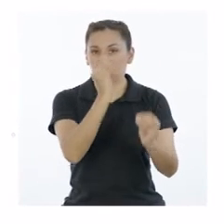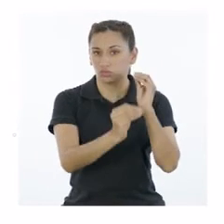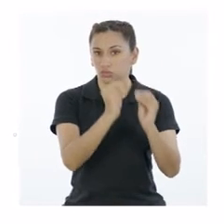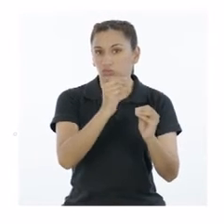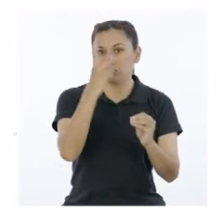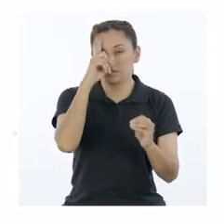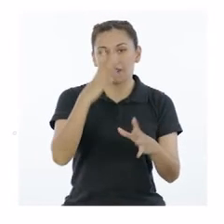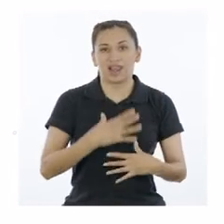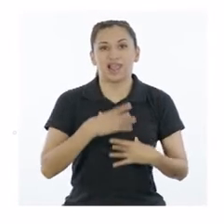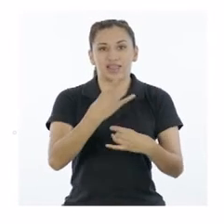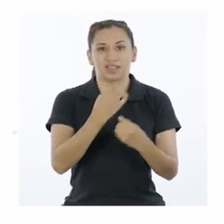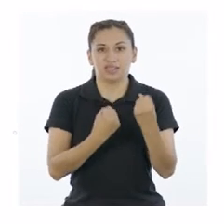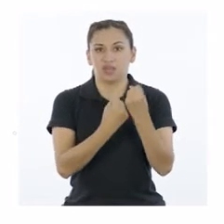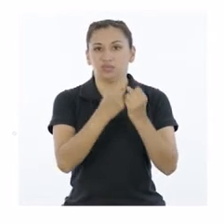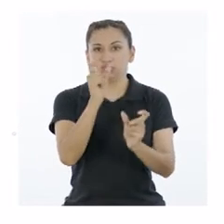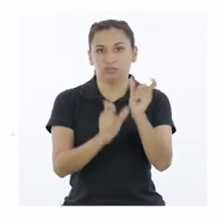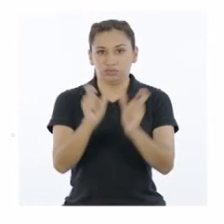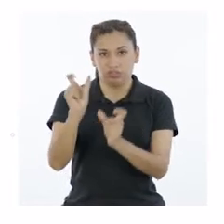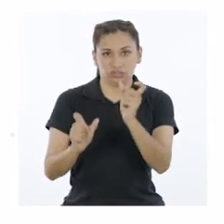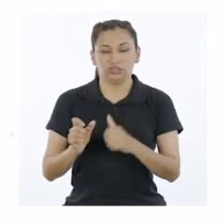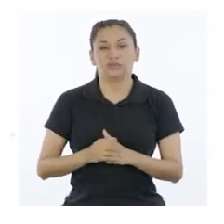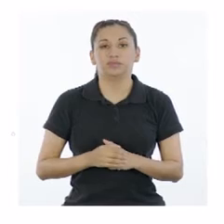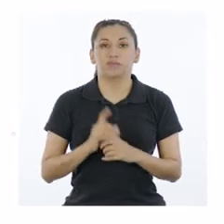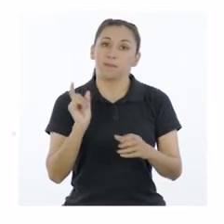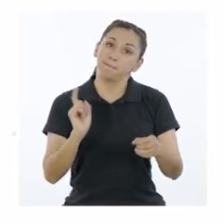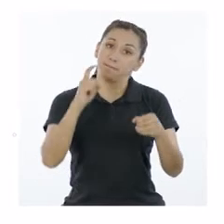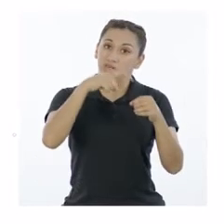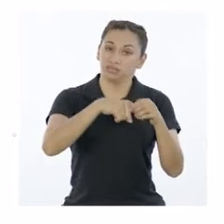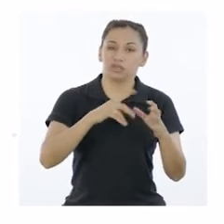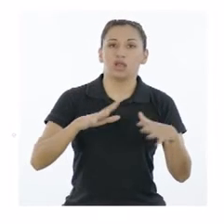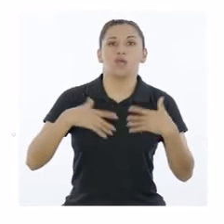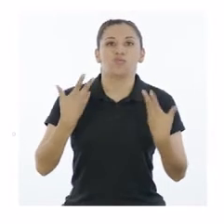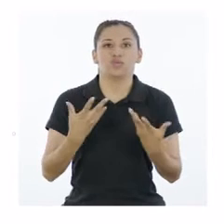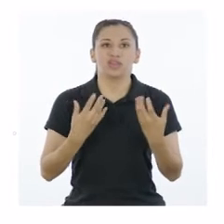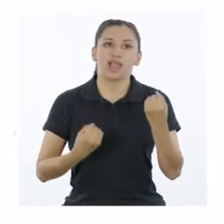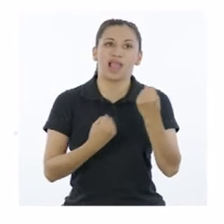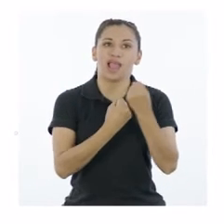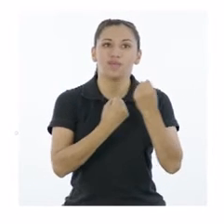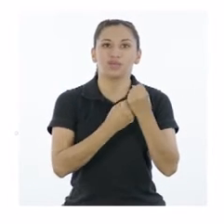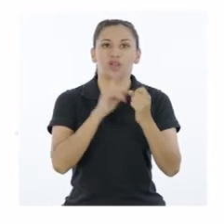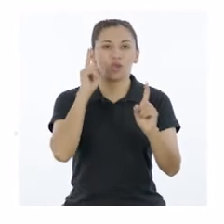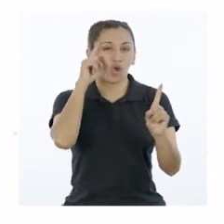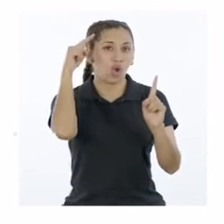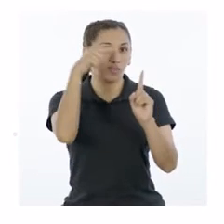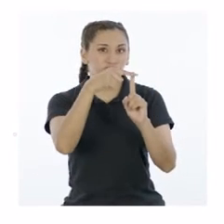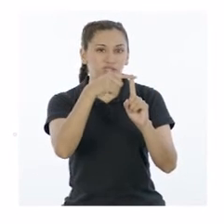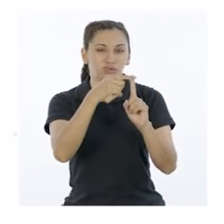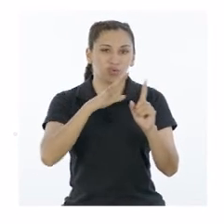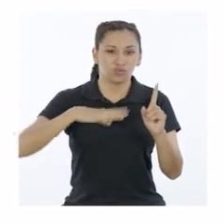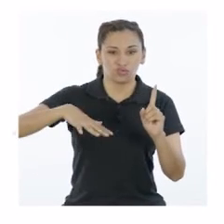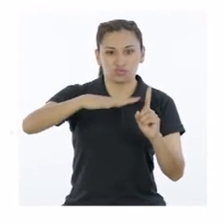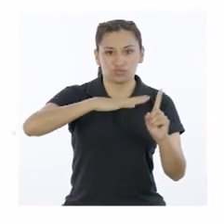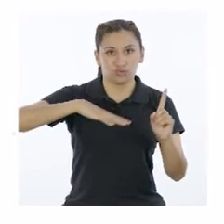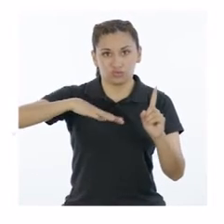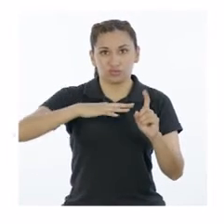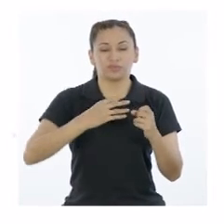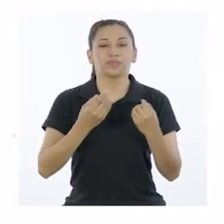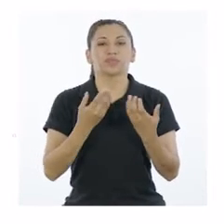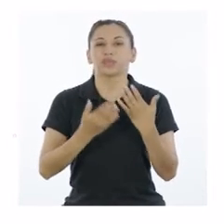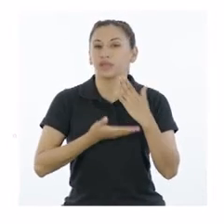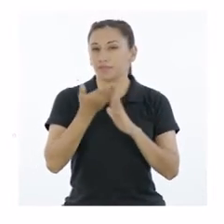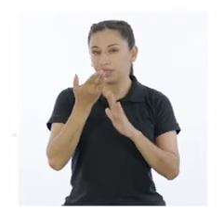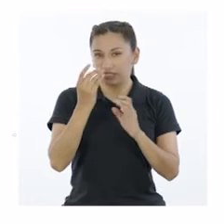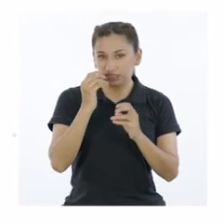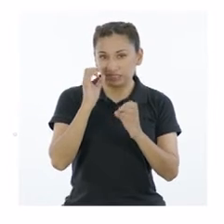intereses y las necesidades de la población. Participar contribuye a conseguir objetivos comunes. Lo más